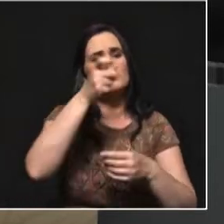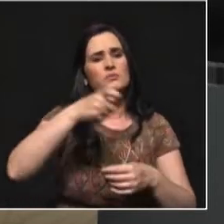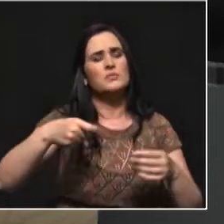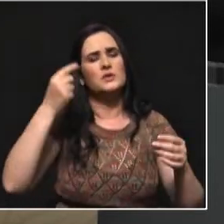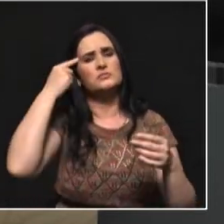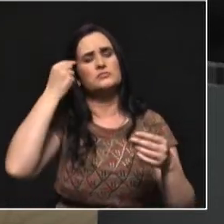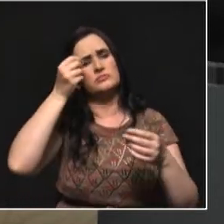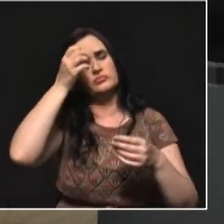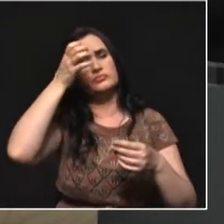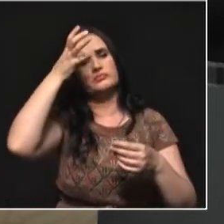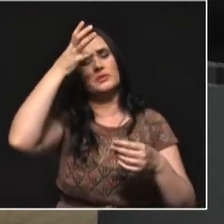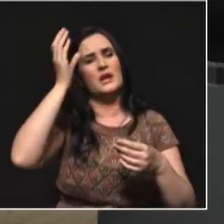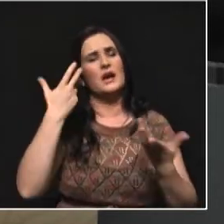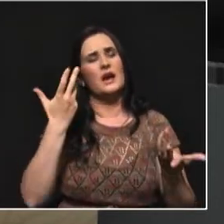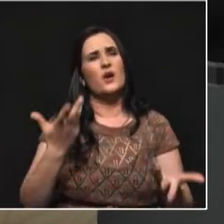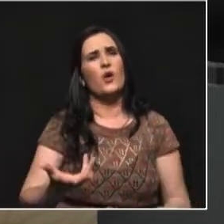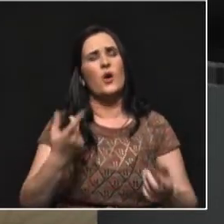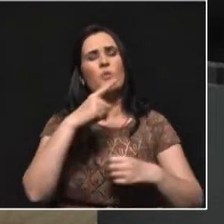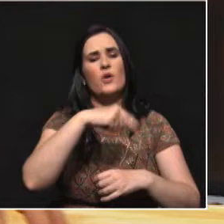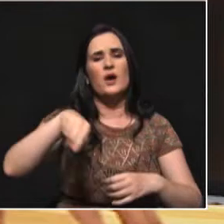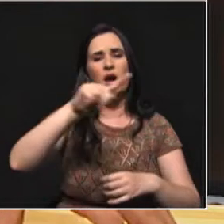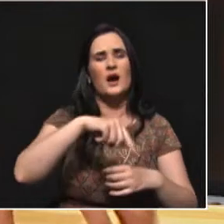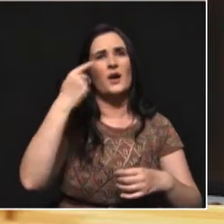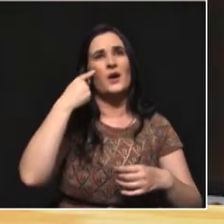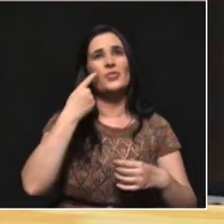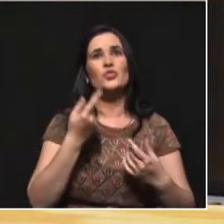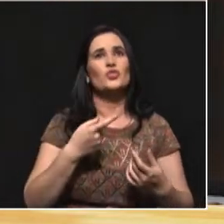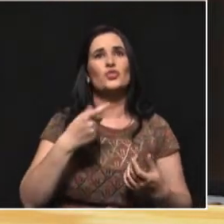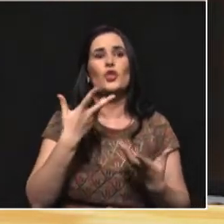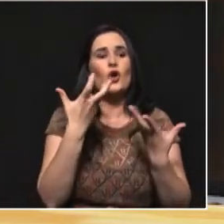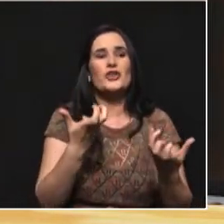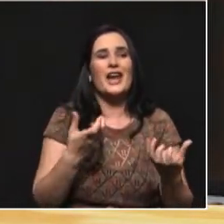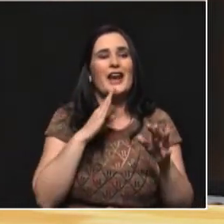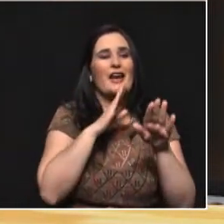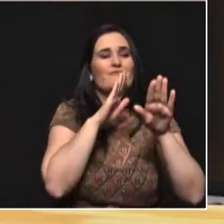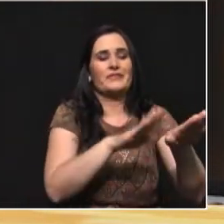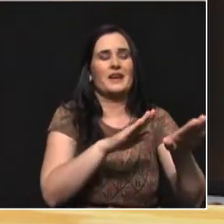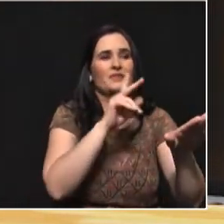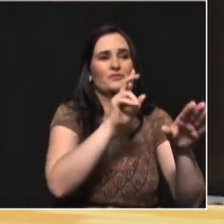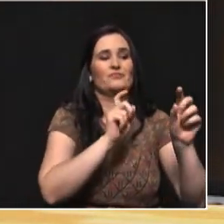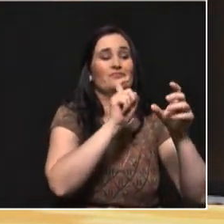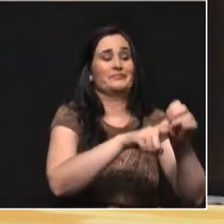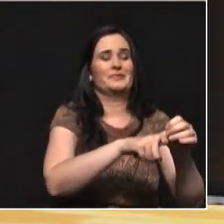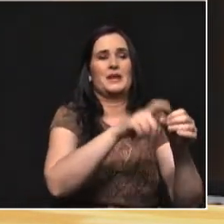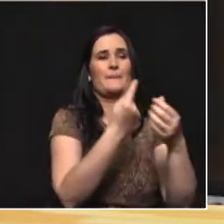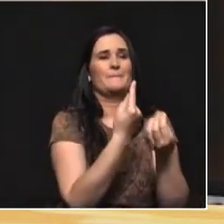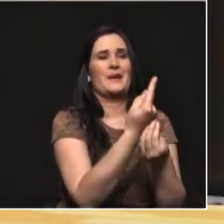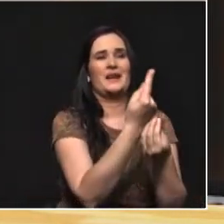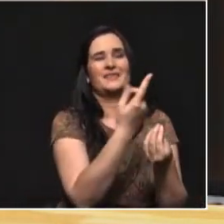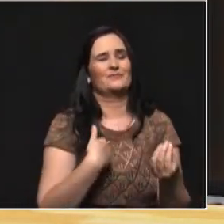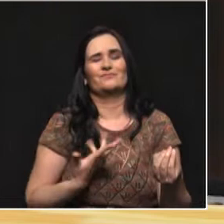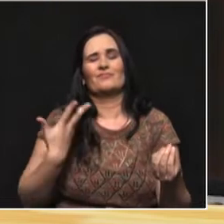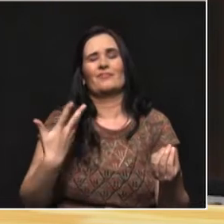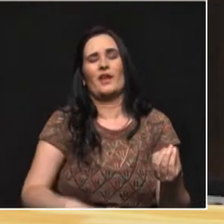es un ciudadano marcado por no querer militar en un partido. El ciudadano del siglo XXI no quiere participar directamente